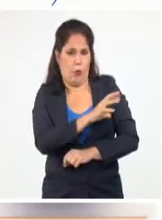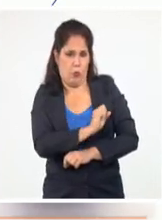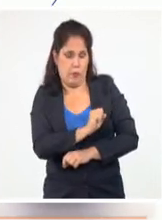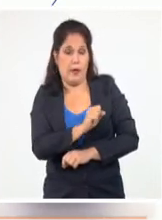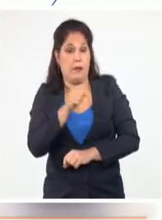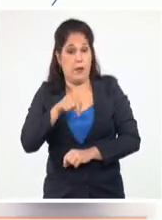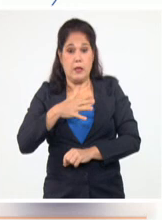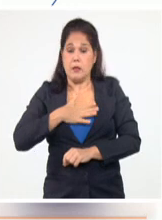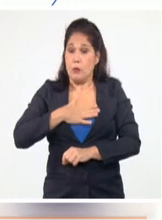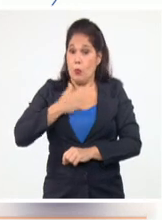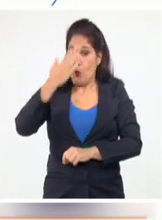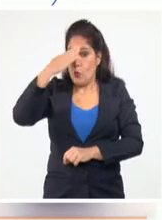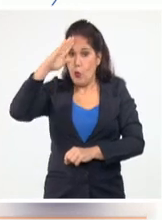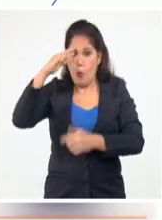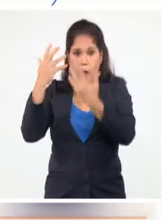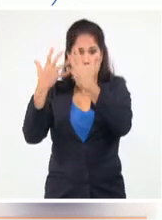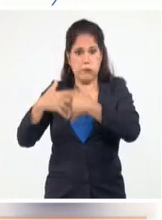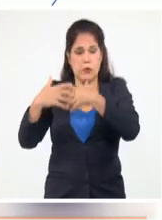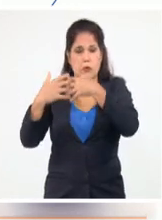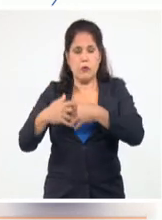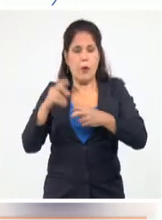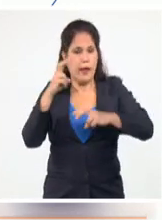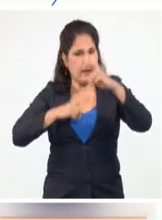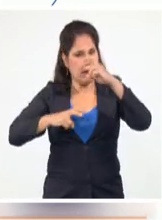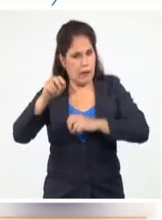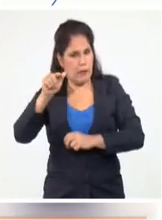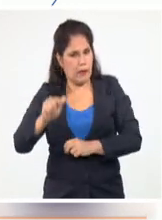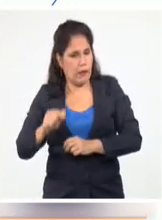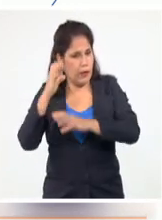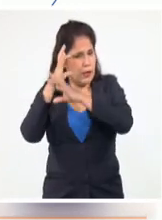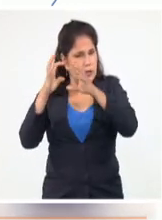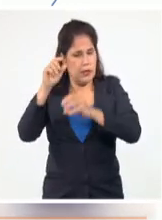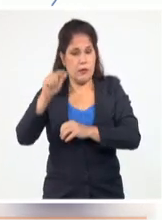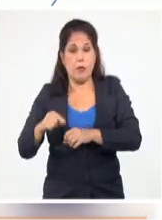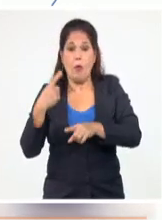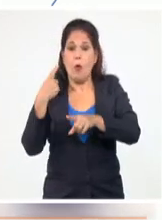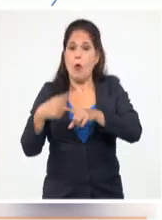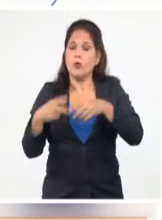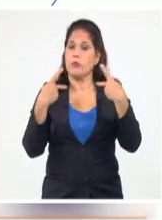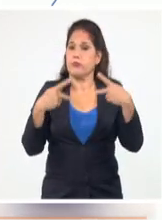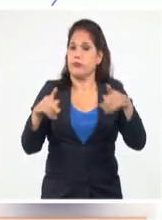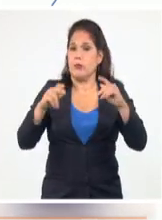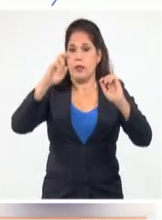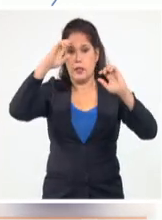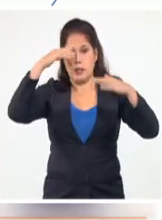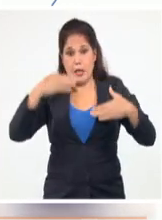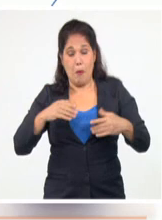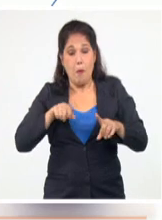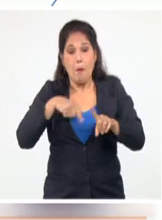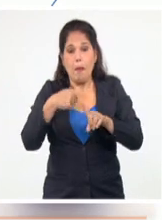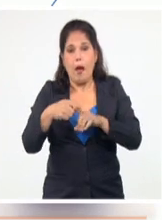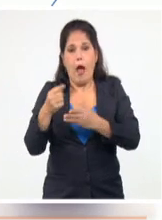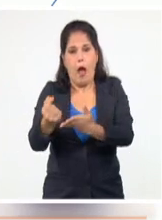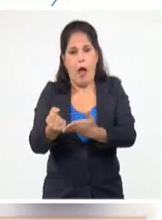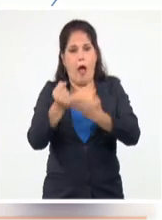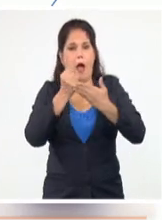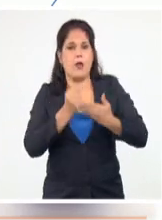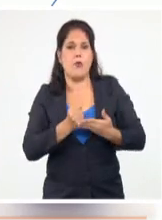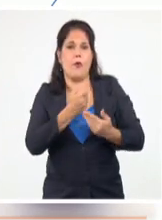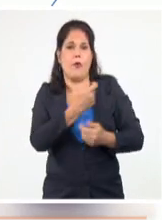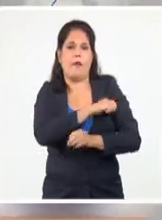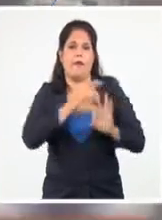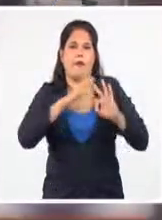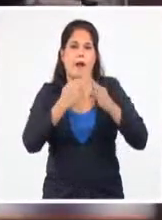no solo cuenta con la participación de investigadores, científicos y profesionales de la salud, sino con el aporte de cada